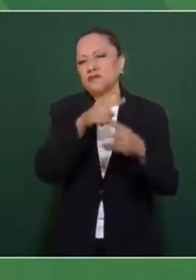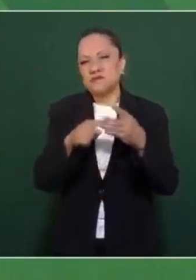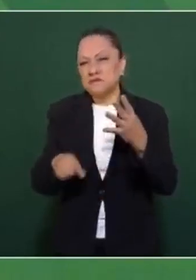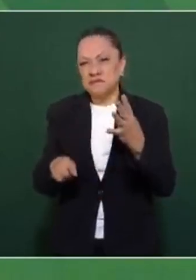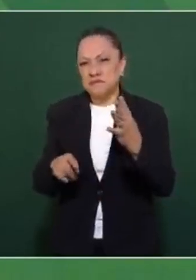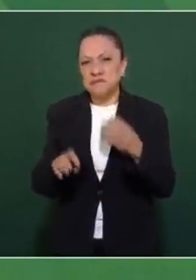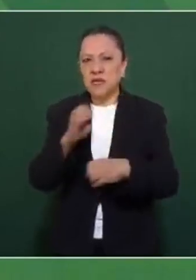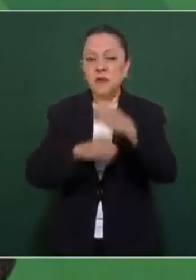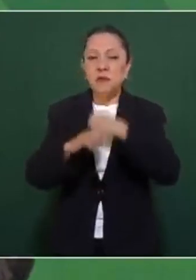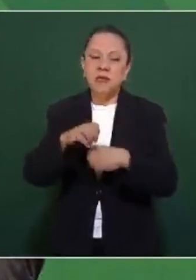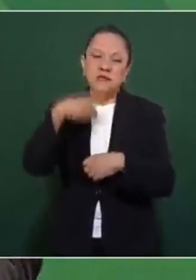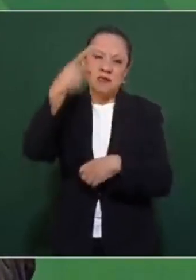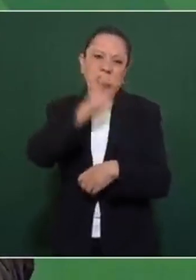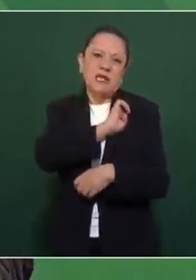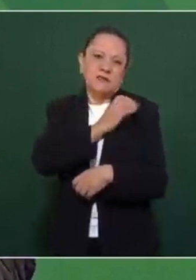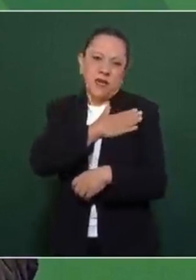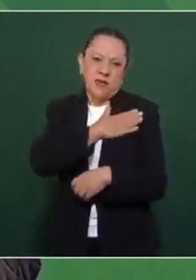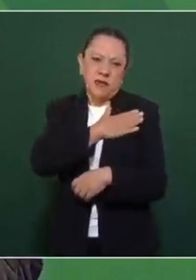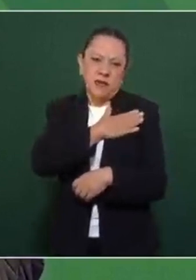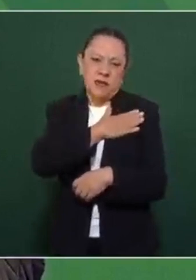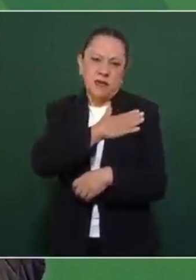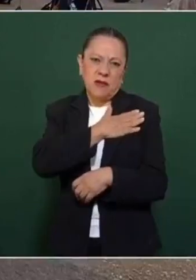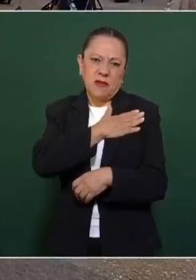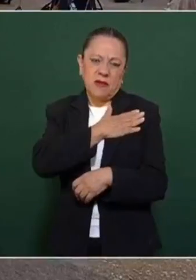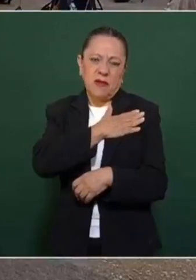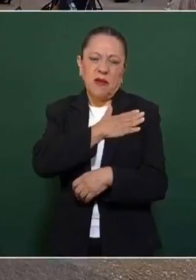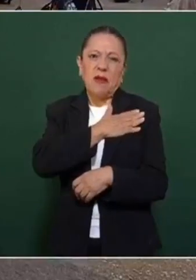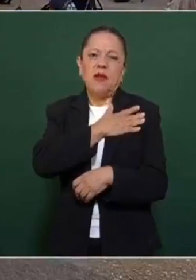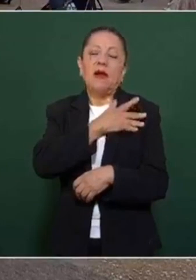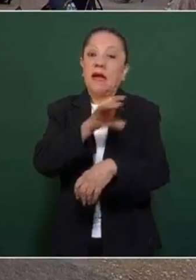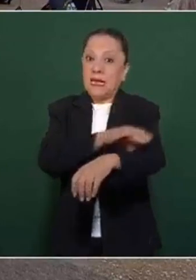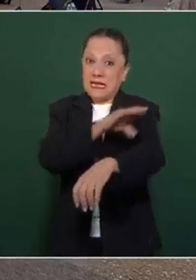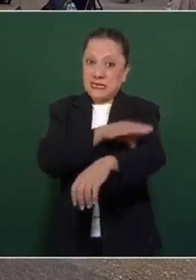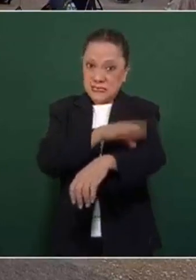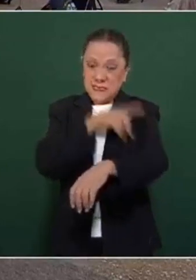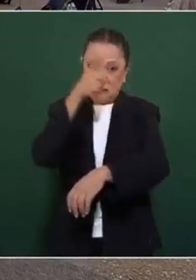españolas de electricidad,